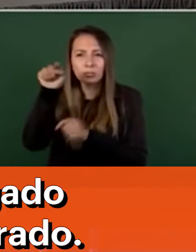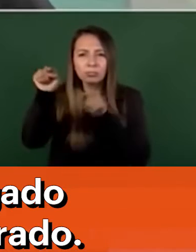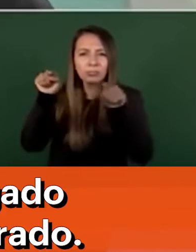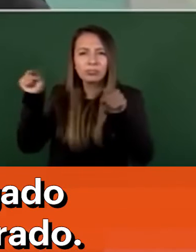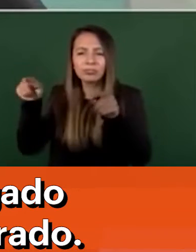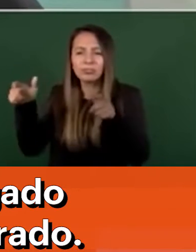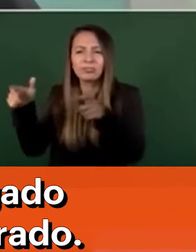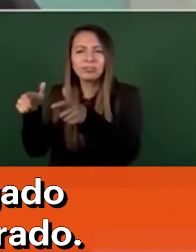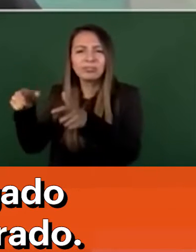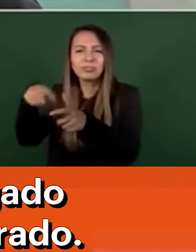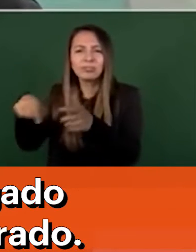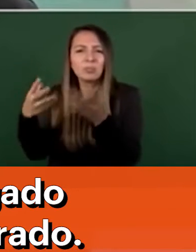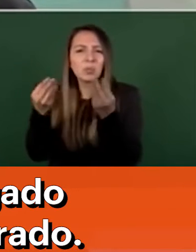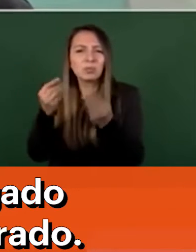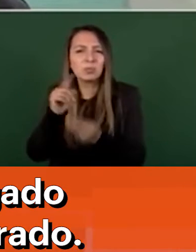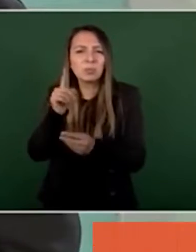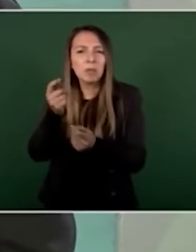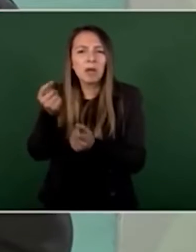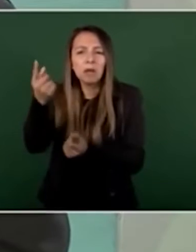minoría.